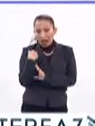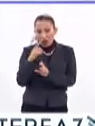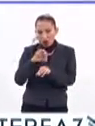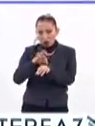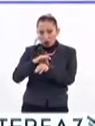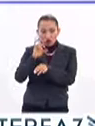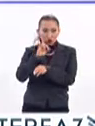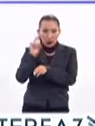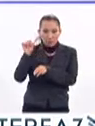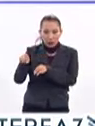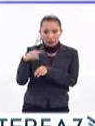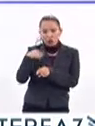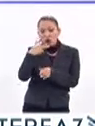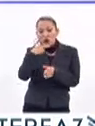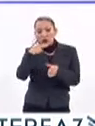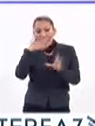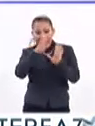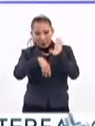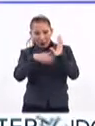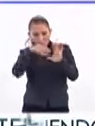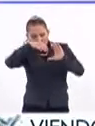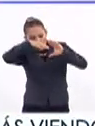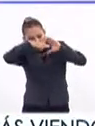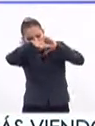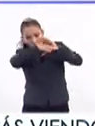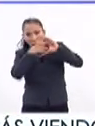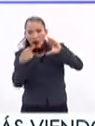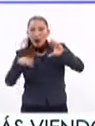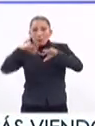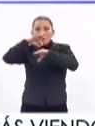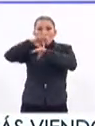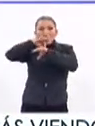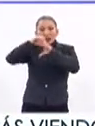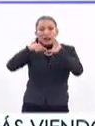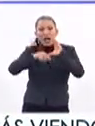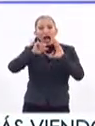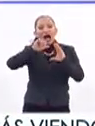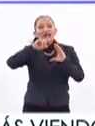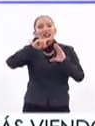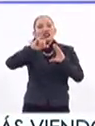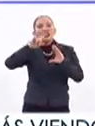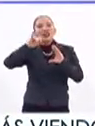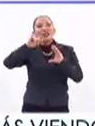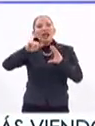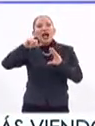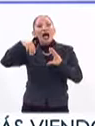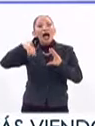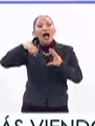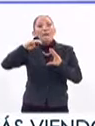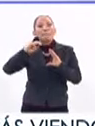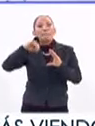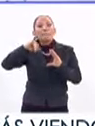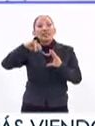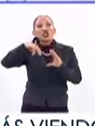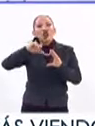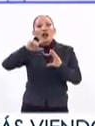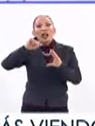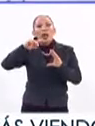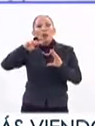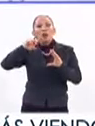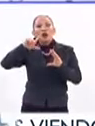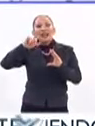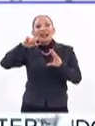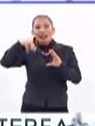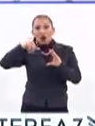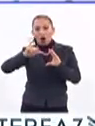doctora Gallegos es aplicar en el cuello del útero un fármaco llamado ácido delta aminolebulínico. Después de cuatro